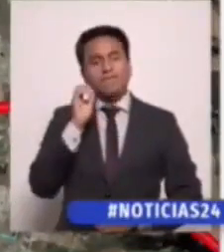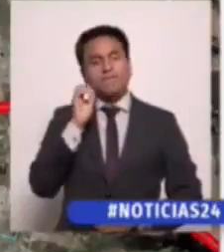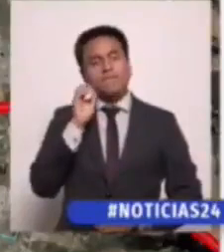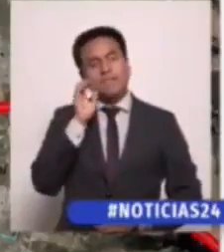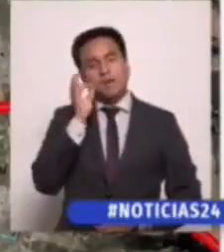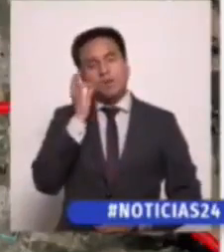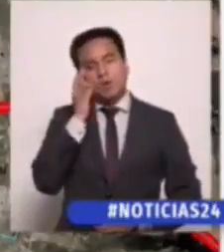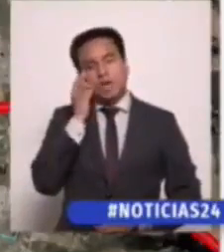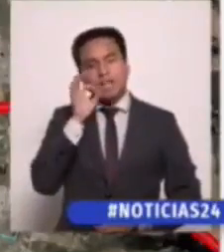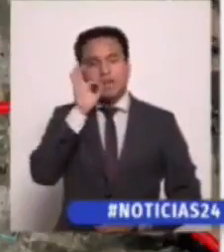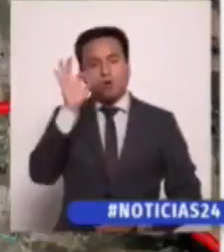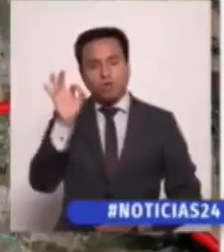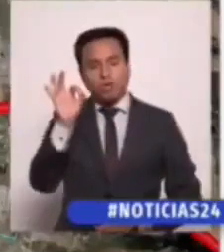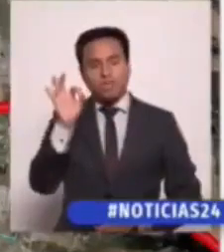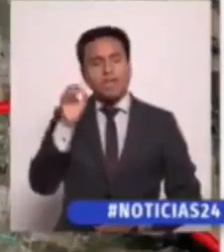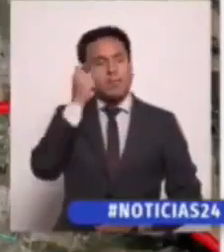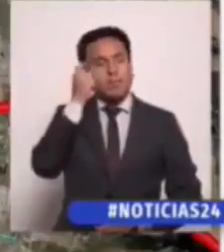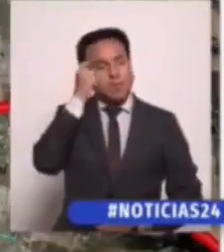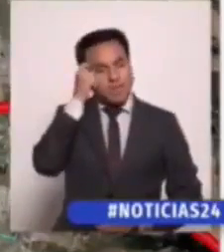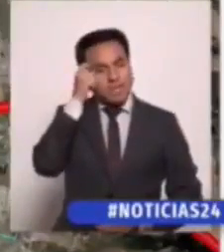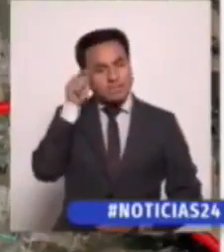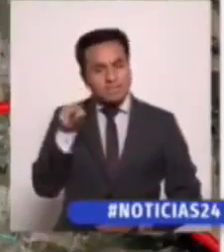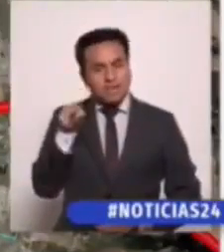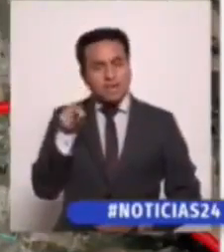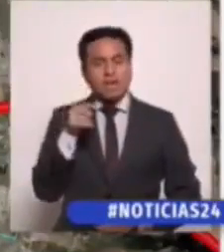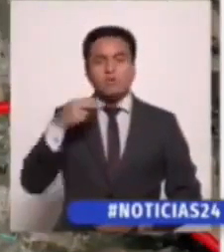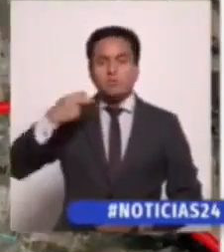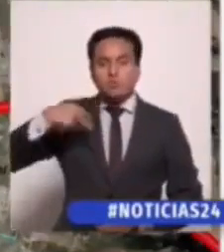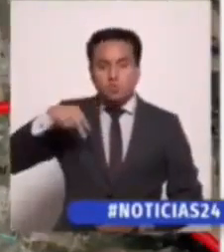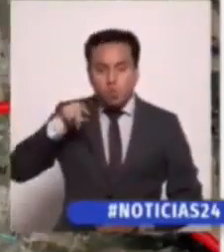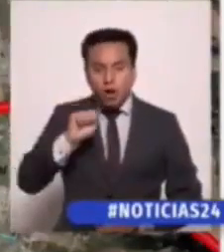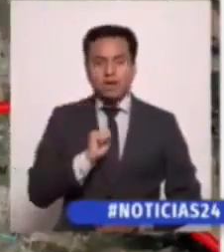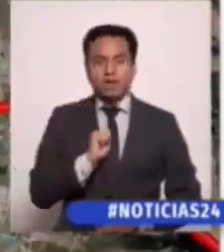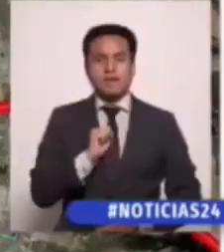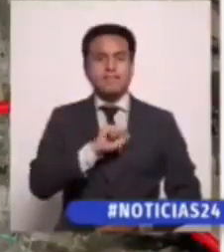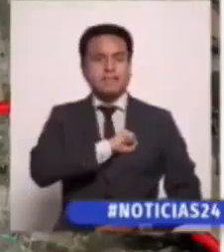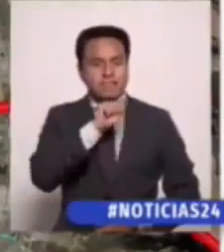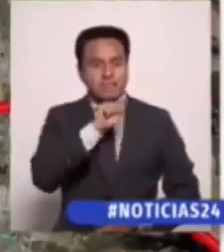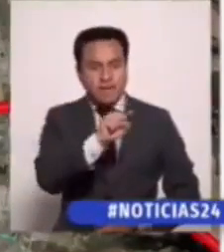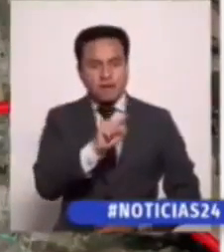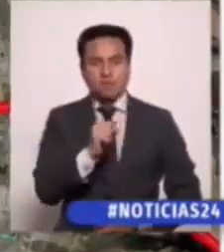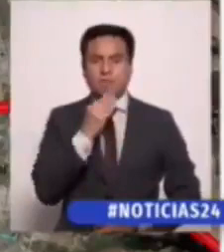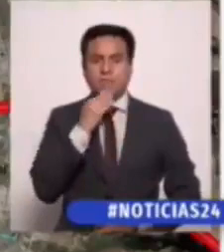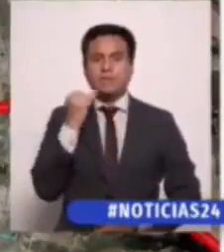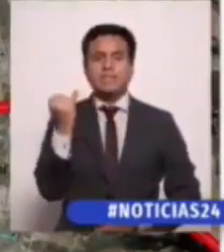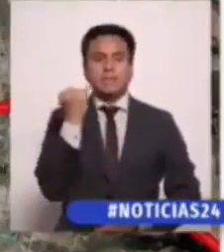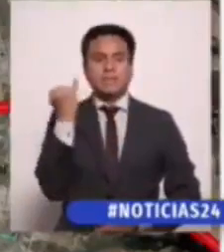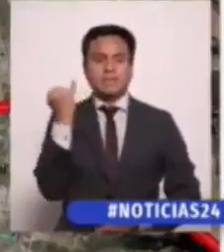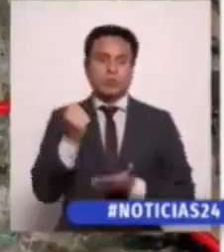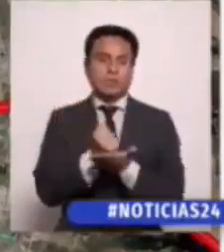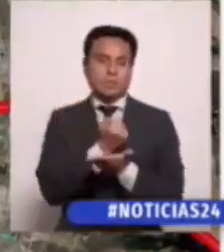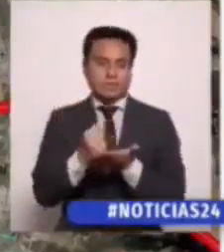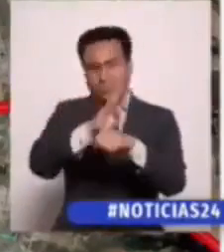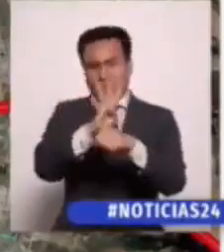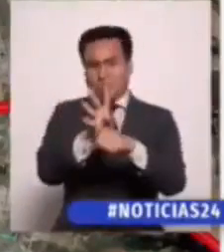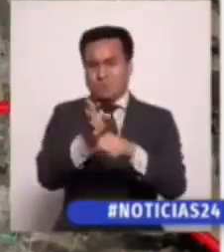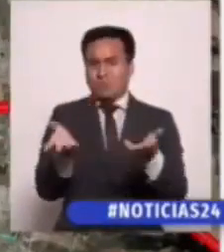Las Condes, Providencia, Ñuñoa, Santiago e Independencia.